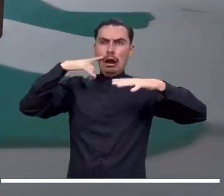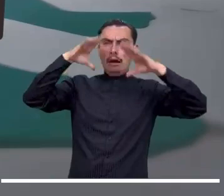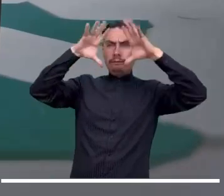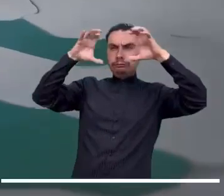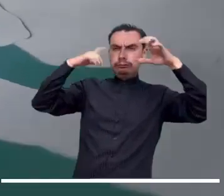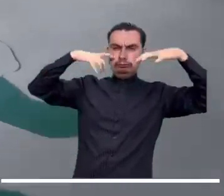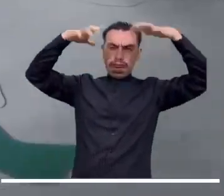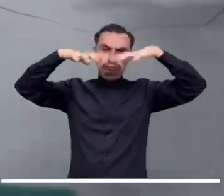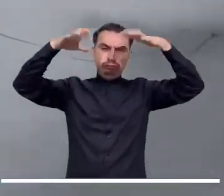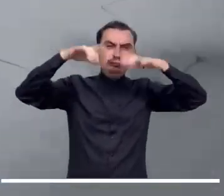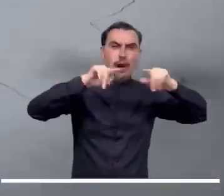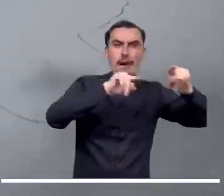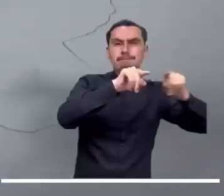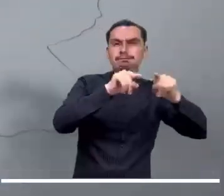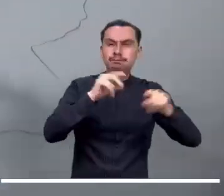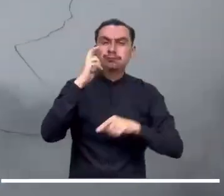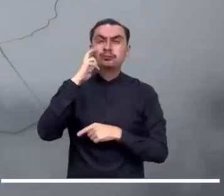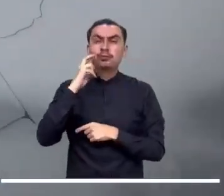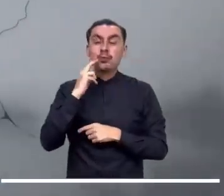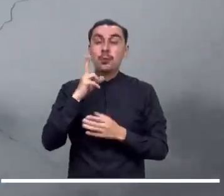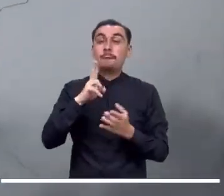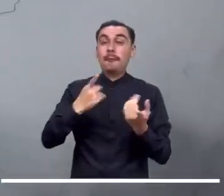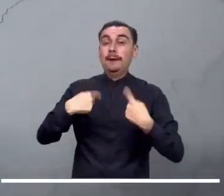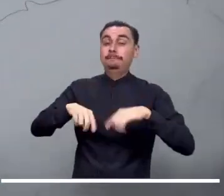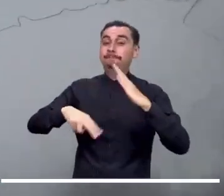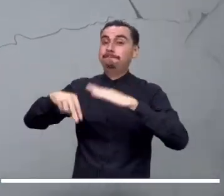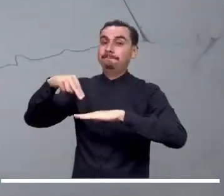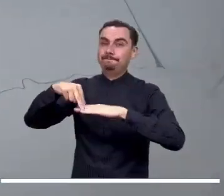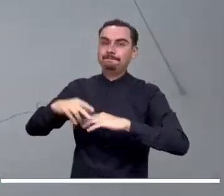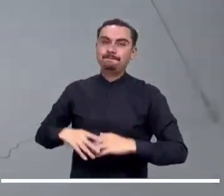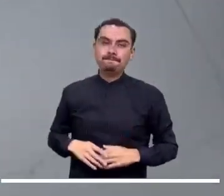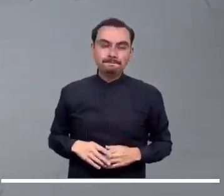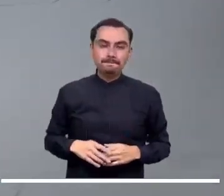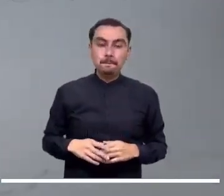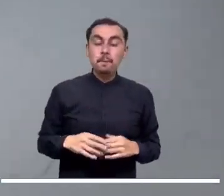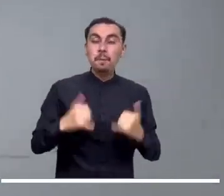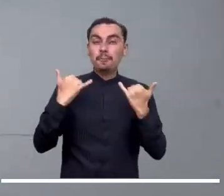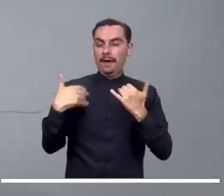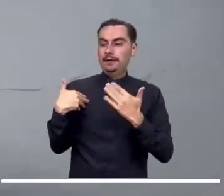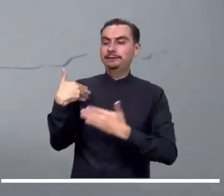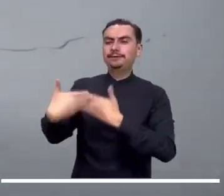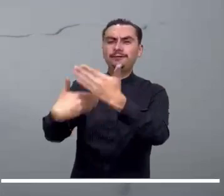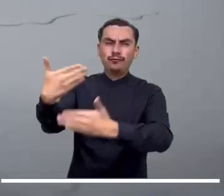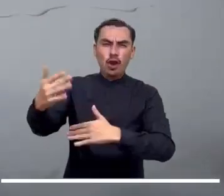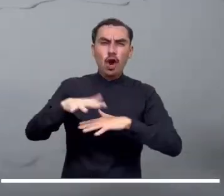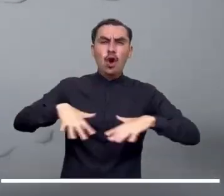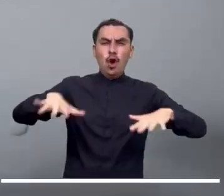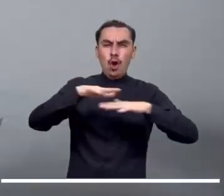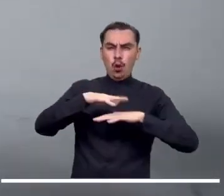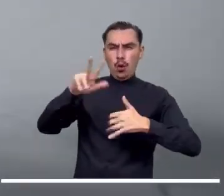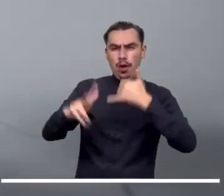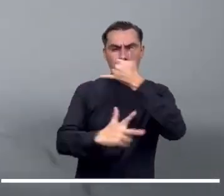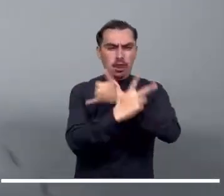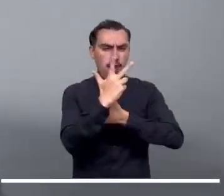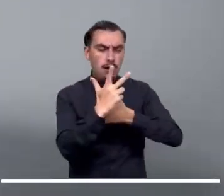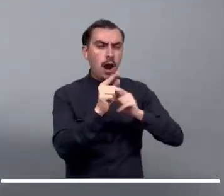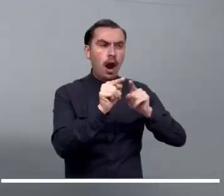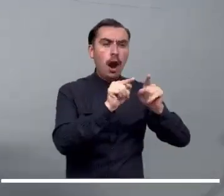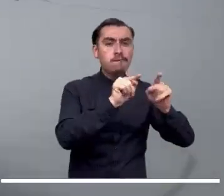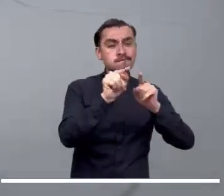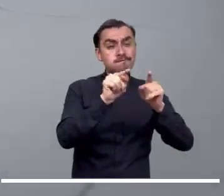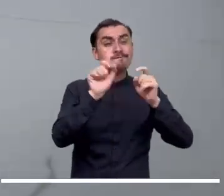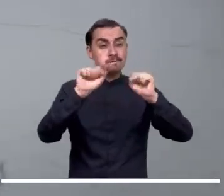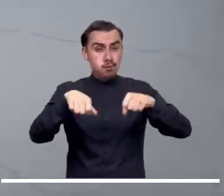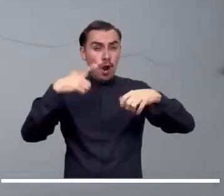precipitaciones en Chocó y Narino. Los sistemas nublados continúan conquistando el cielo andino, por lo cual no se